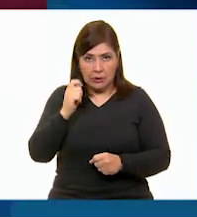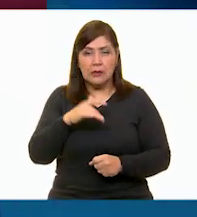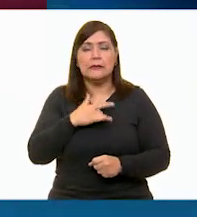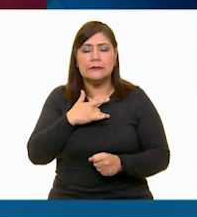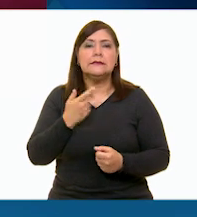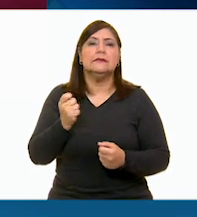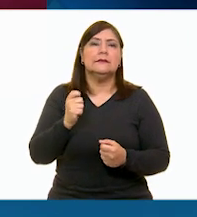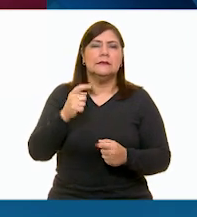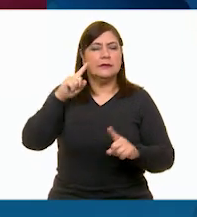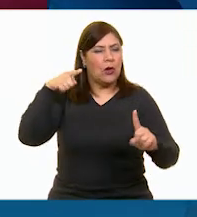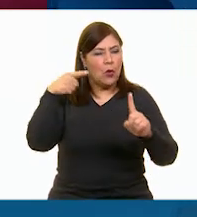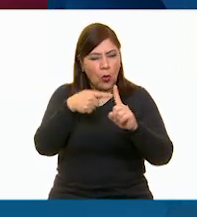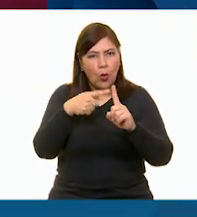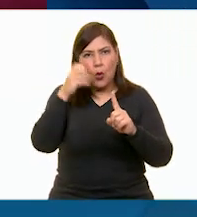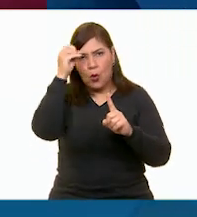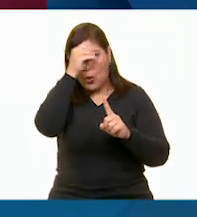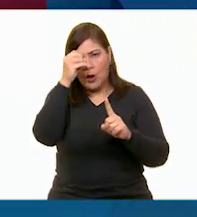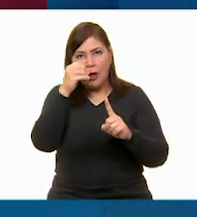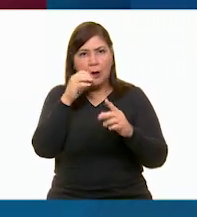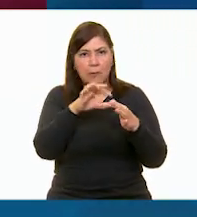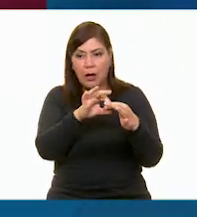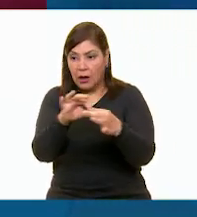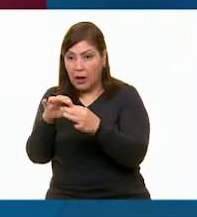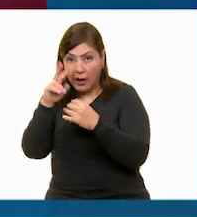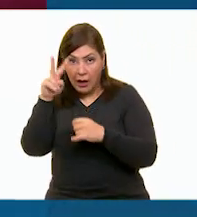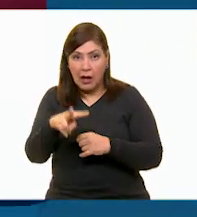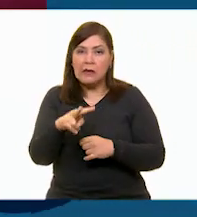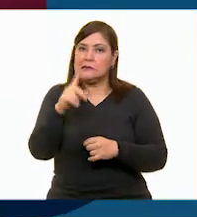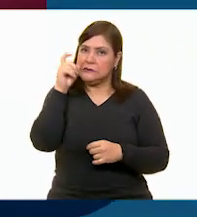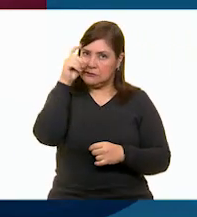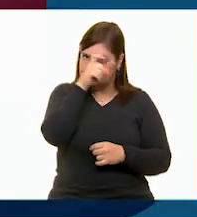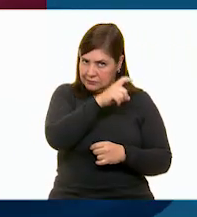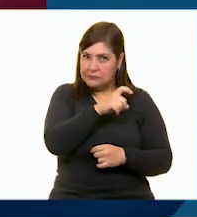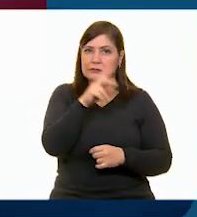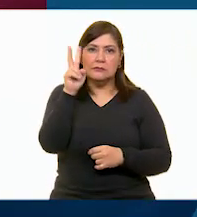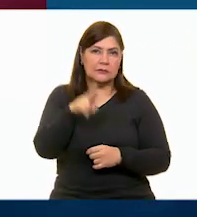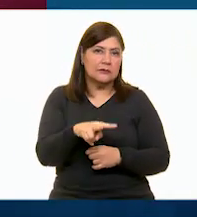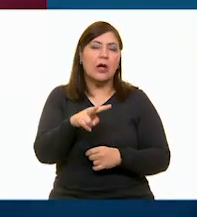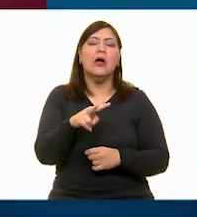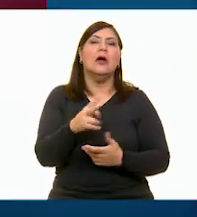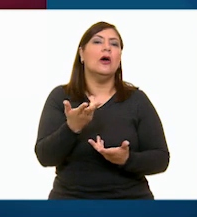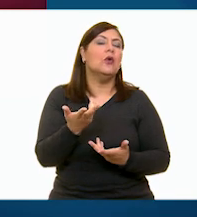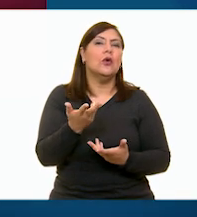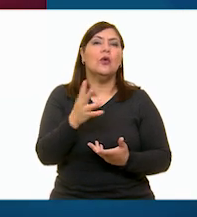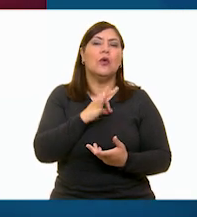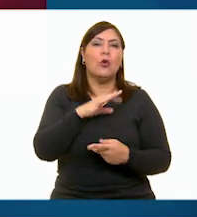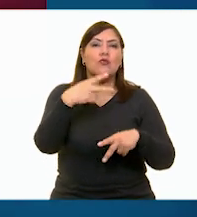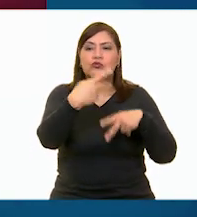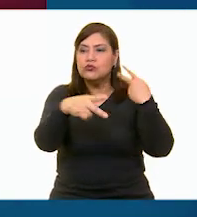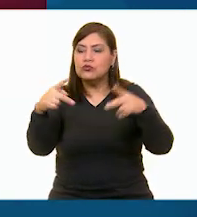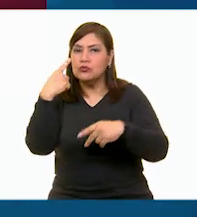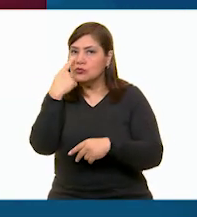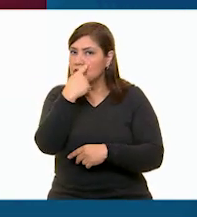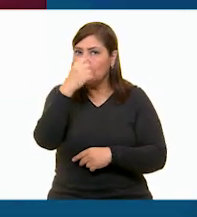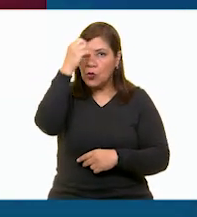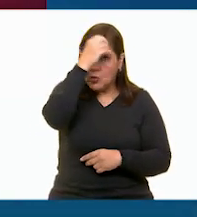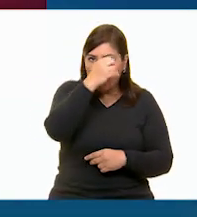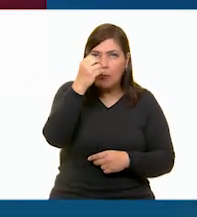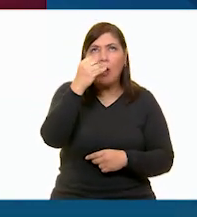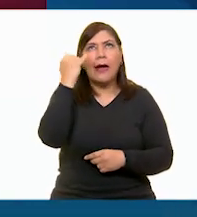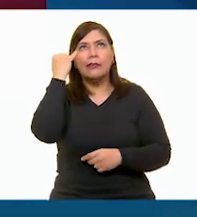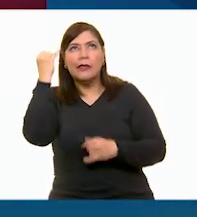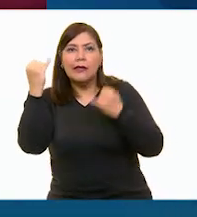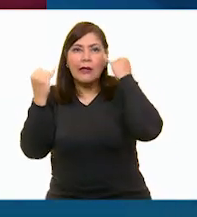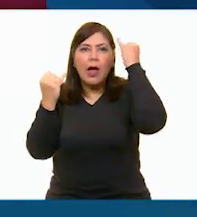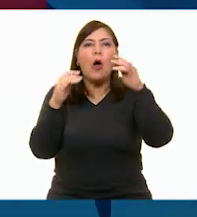acuerdo y tener que trabajarlo en grupo no es nada fácil, ya que cada uno tiene sus propias opiniones, ideas y soluciones.